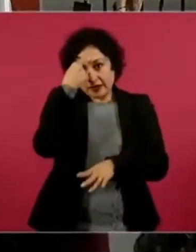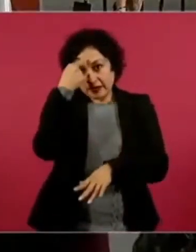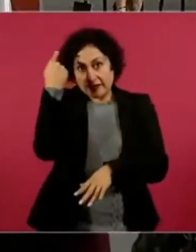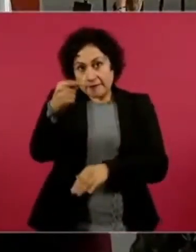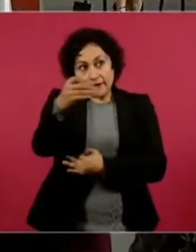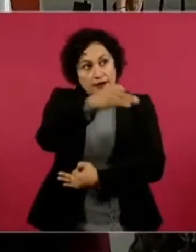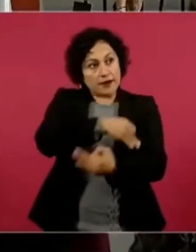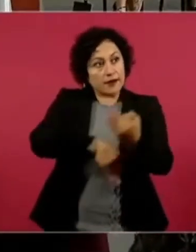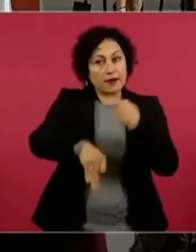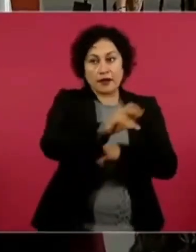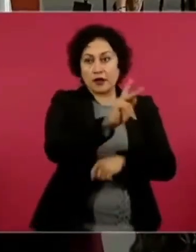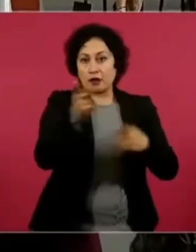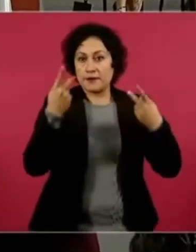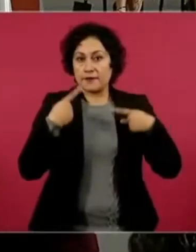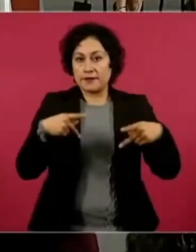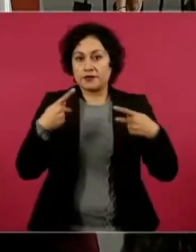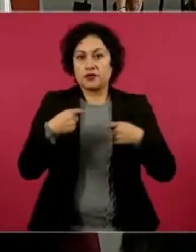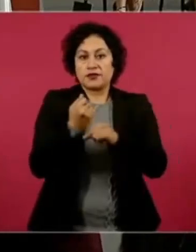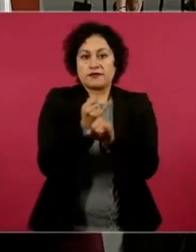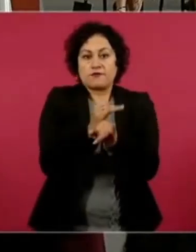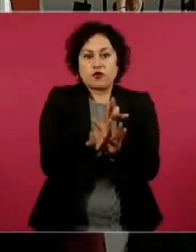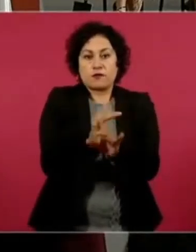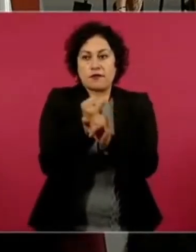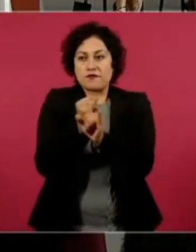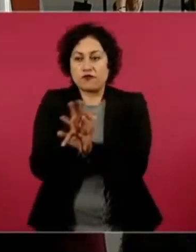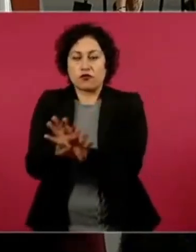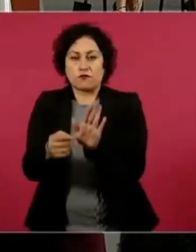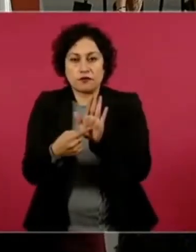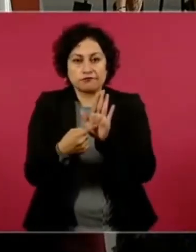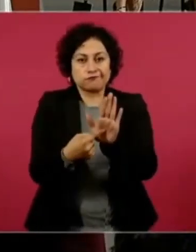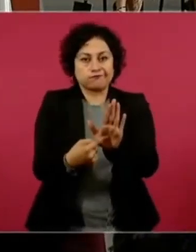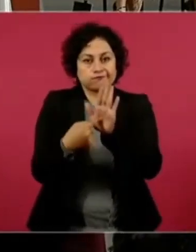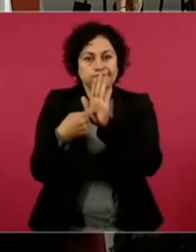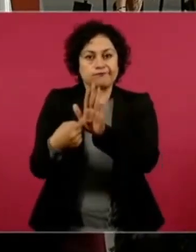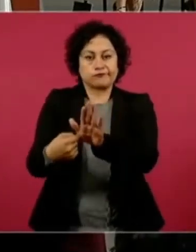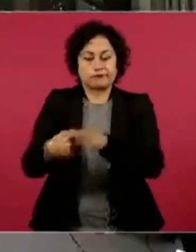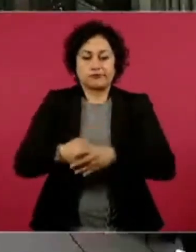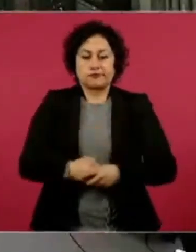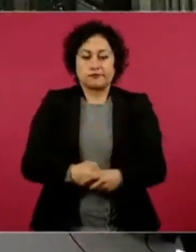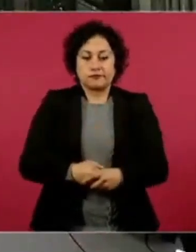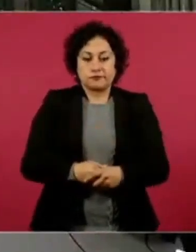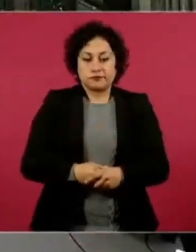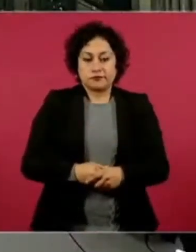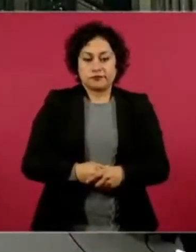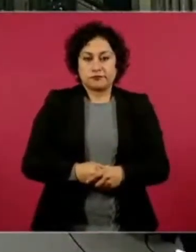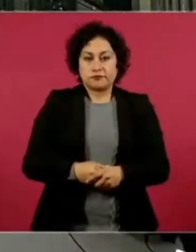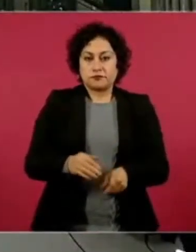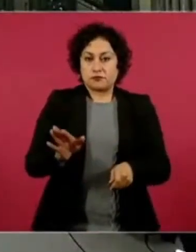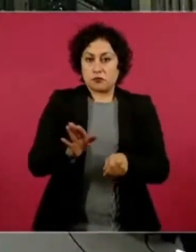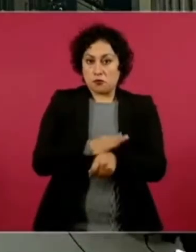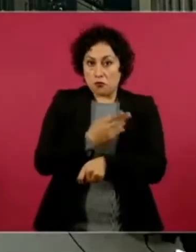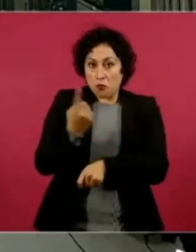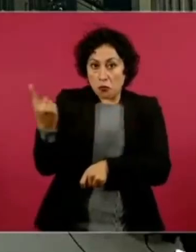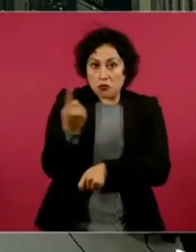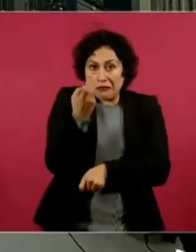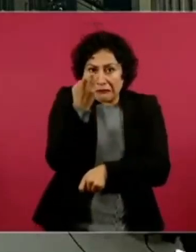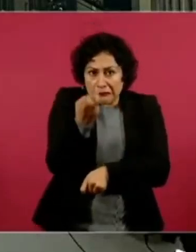porque nos ayuda mucho, porque